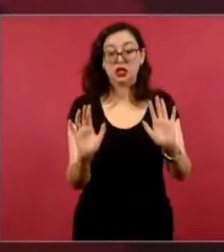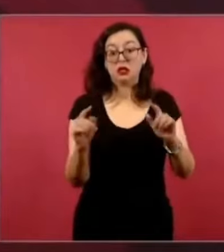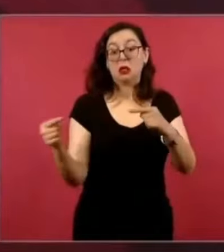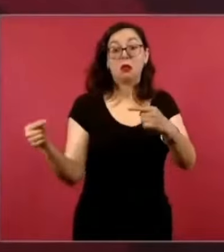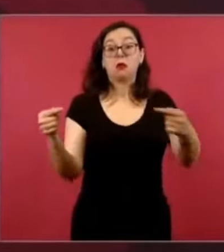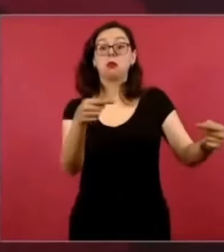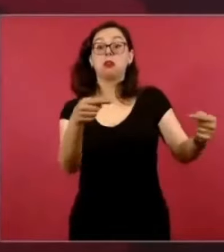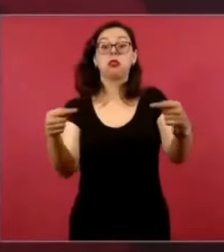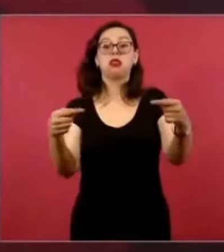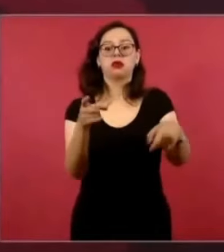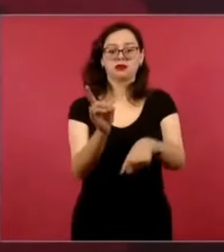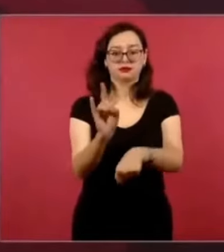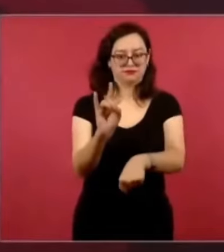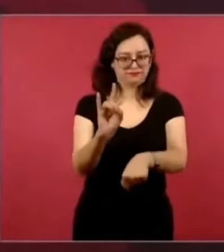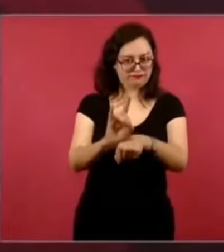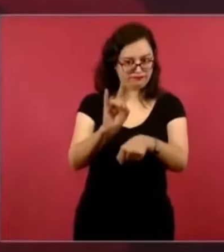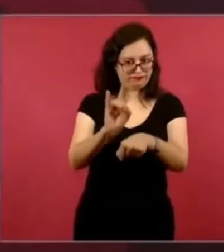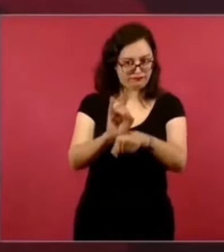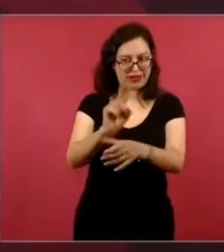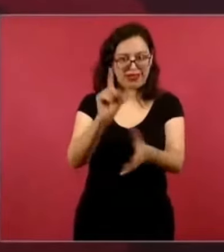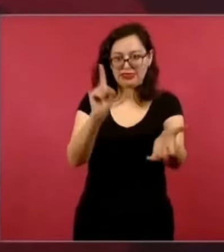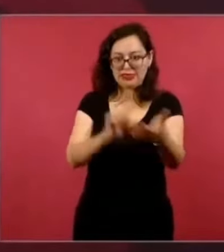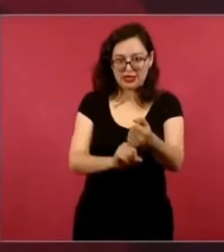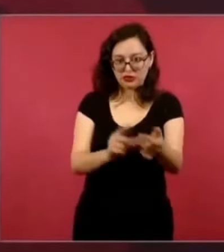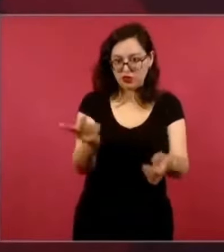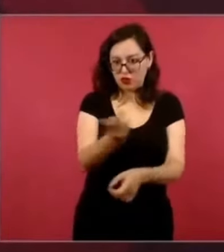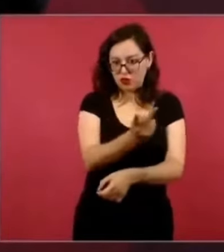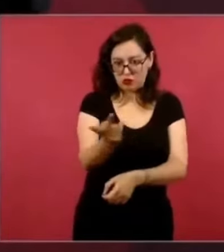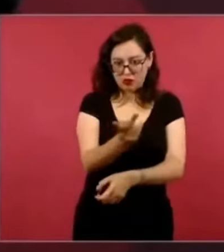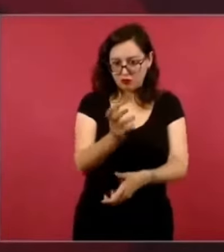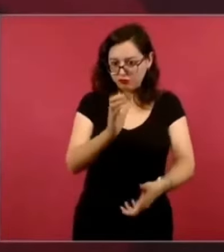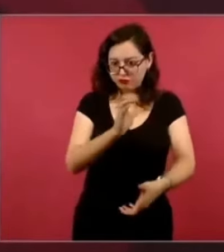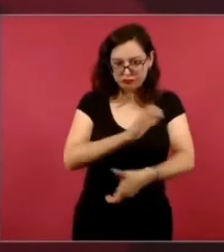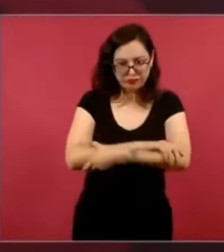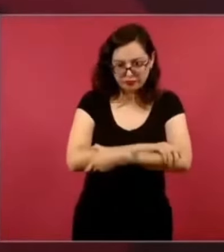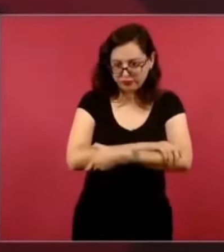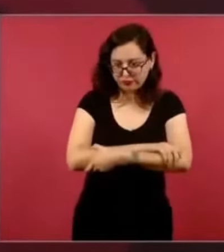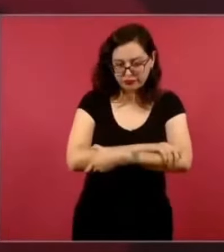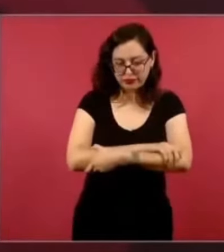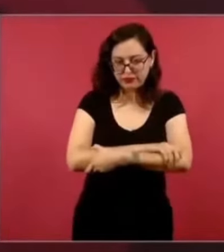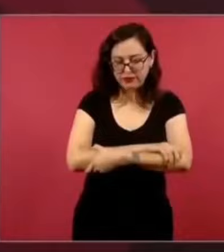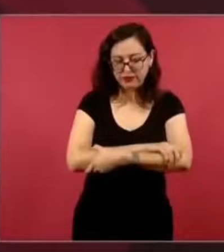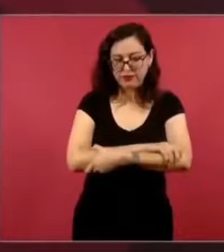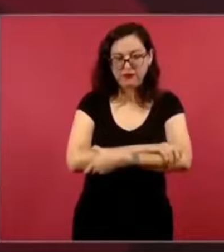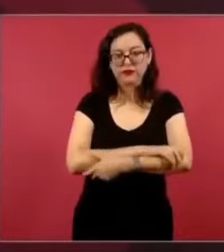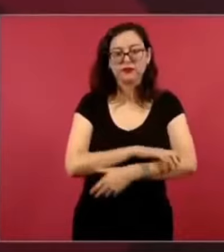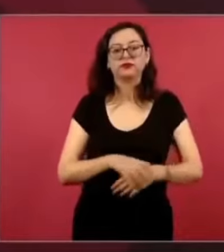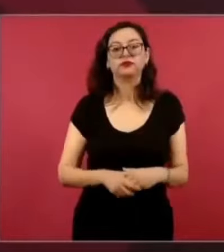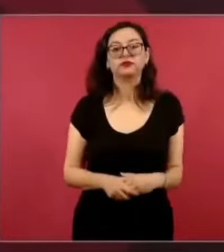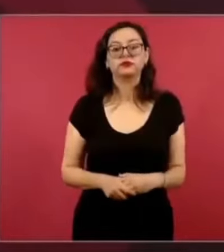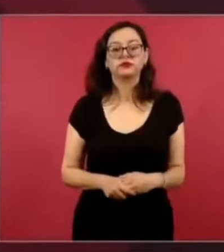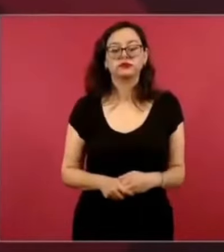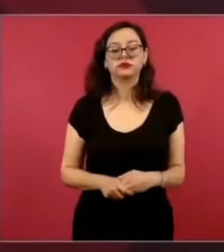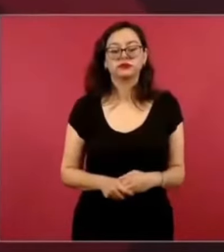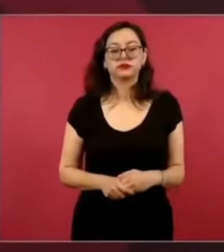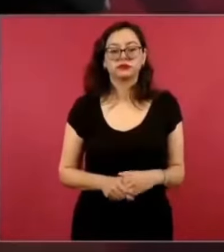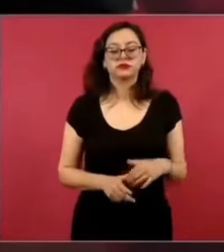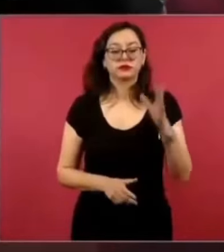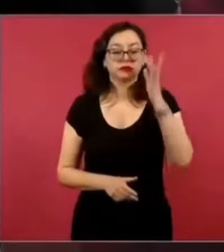mismo, porque a los que dominaban México